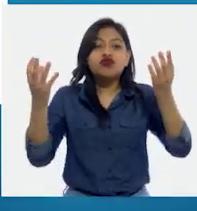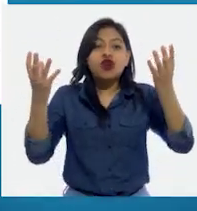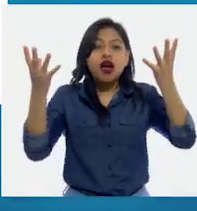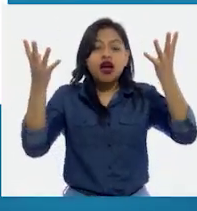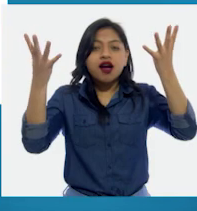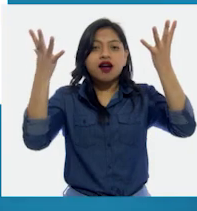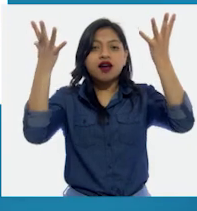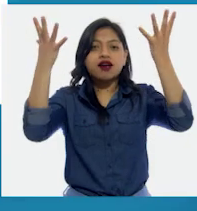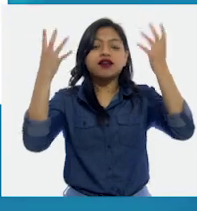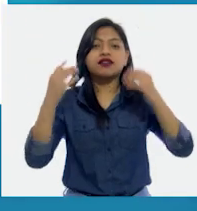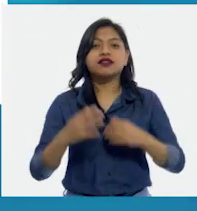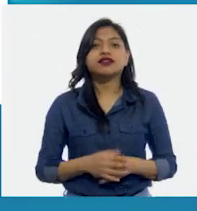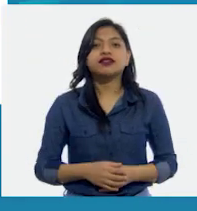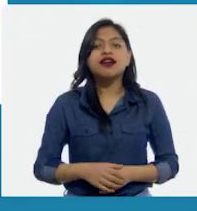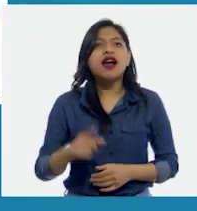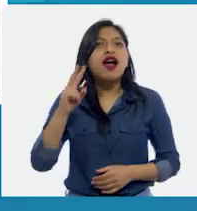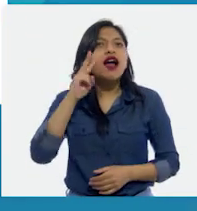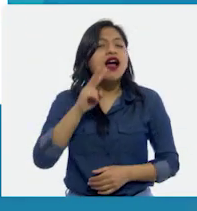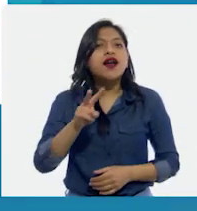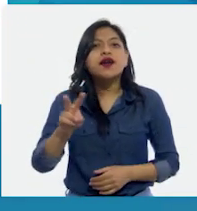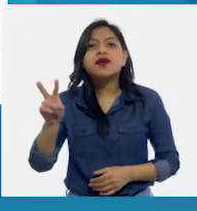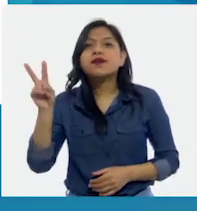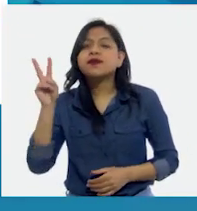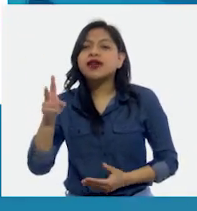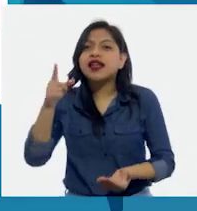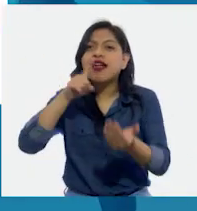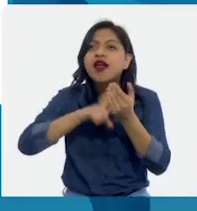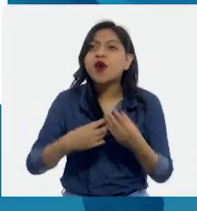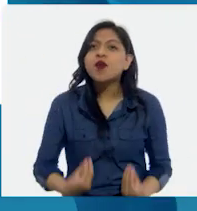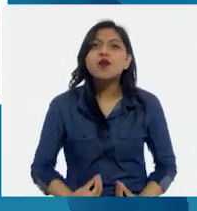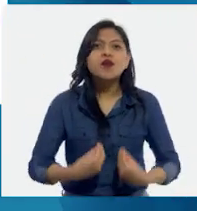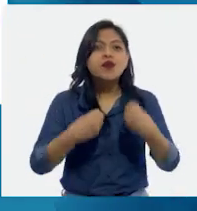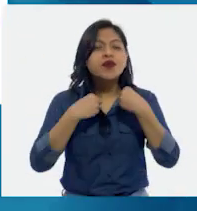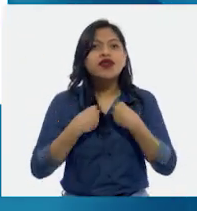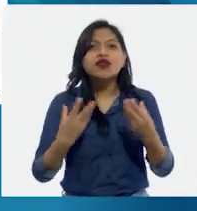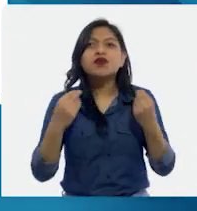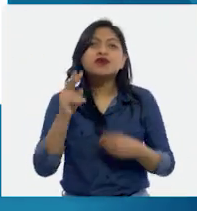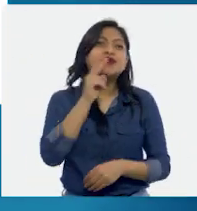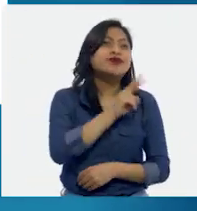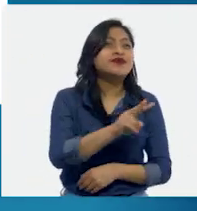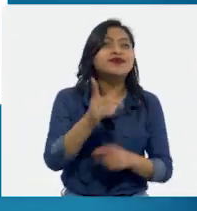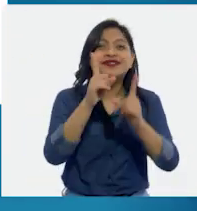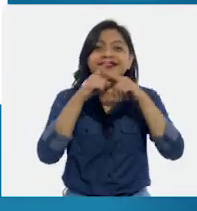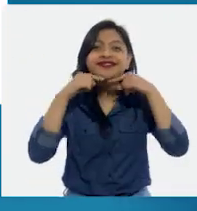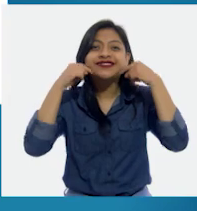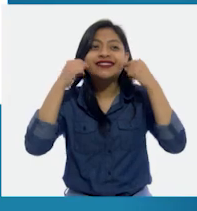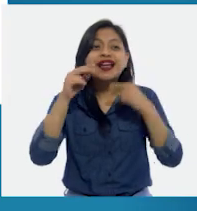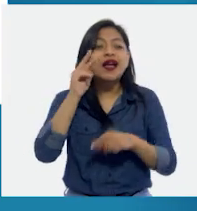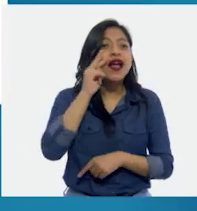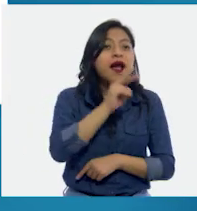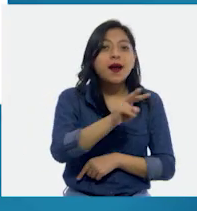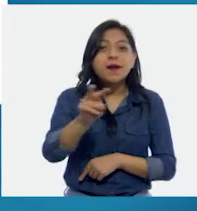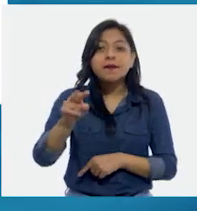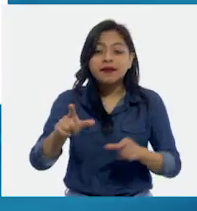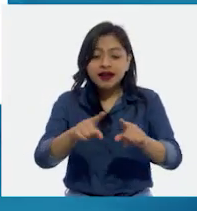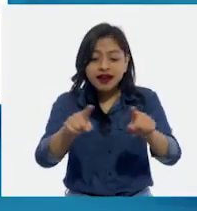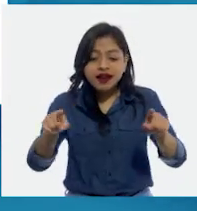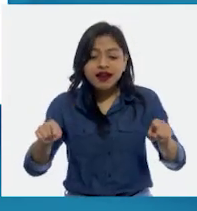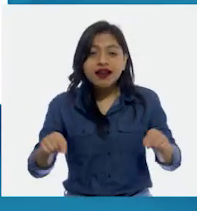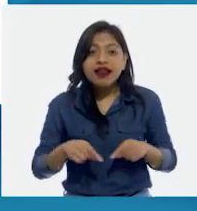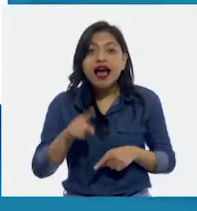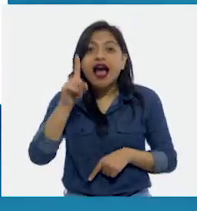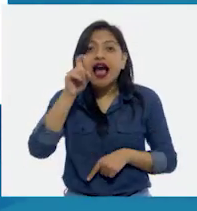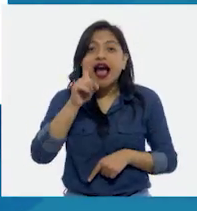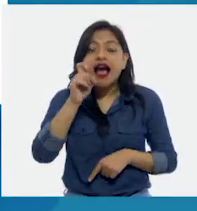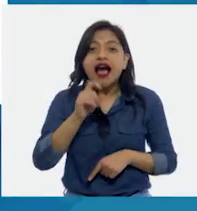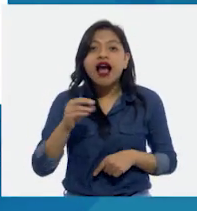Con su escándalo de vida, su sonrisa esparce. Y cuando miro su verde cara en el espejo, el